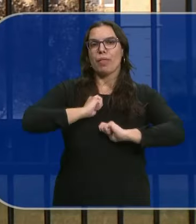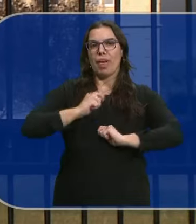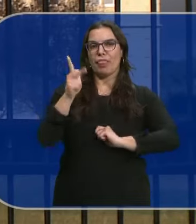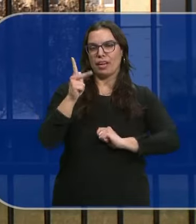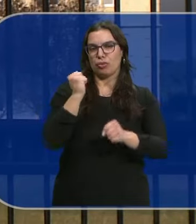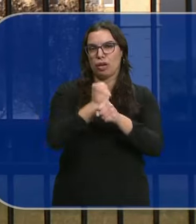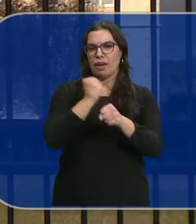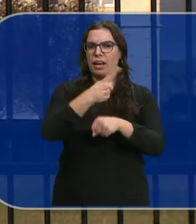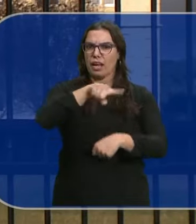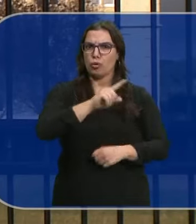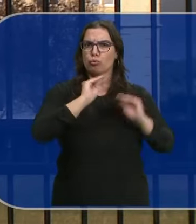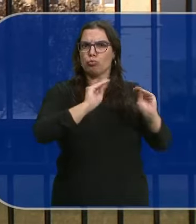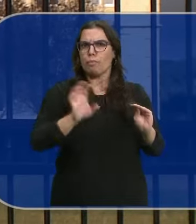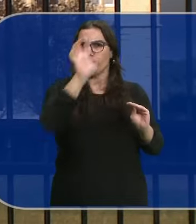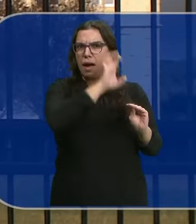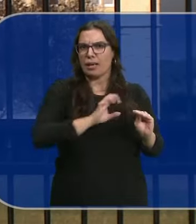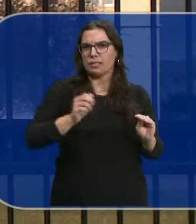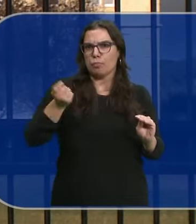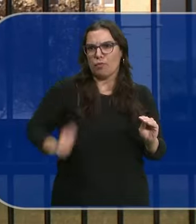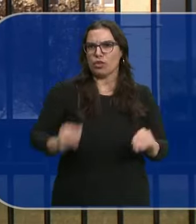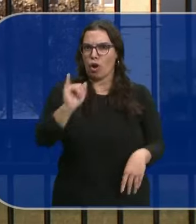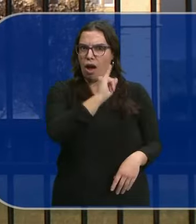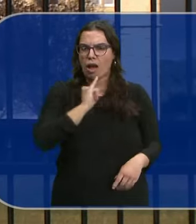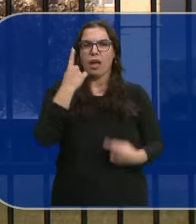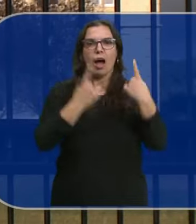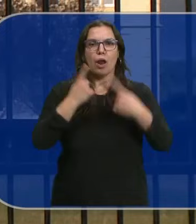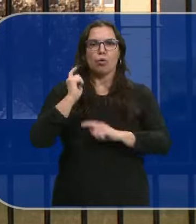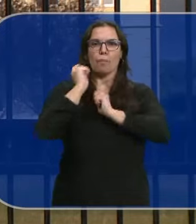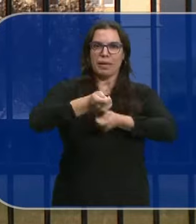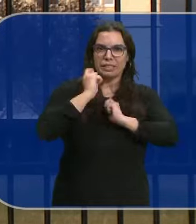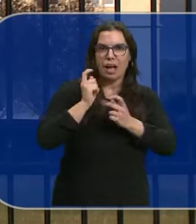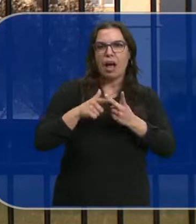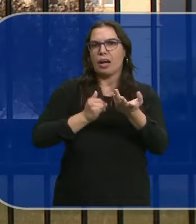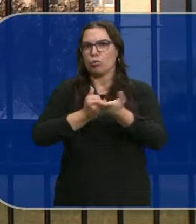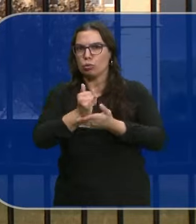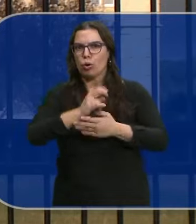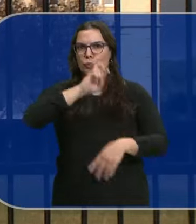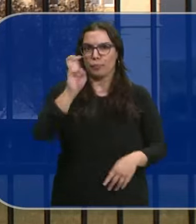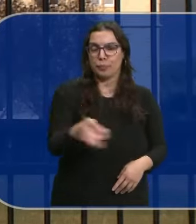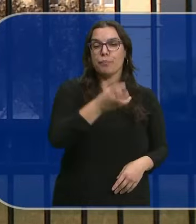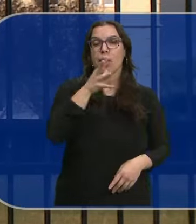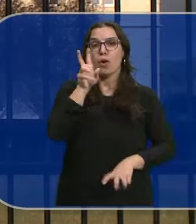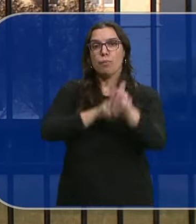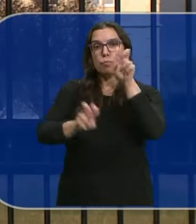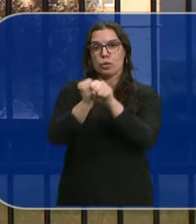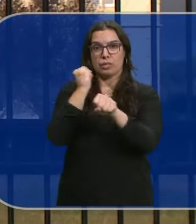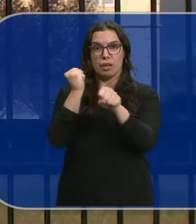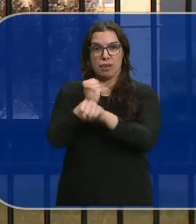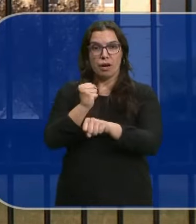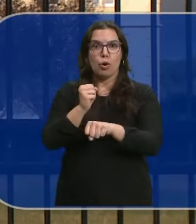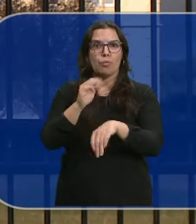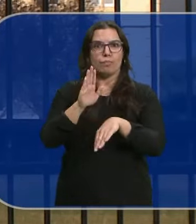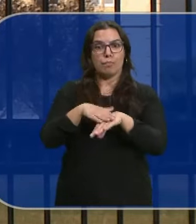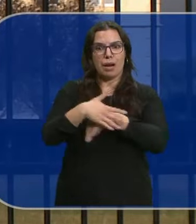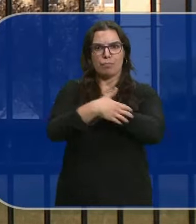Tenían profesiones en sus países de origen Algunos eran pescadores o agricultores Y ahora buscan trabajo para hacer